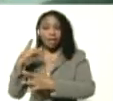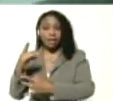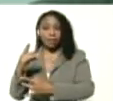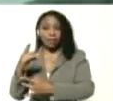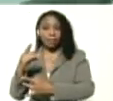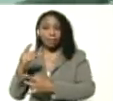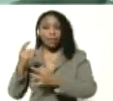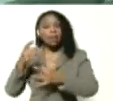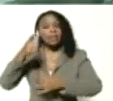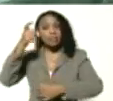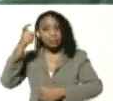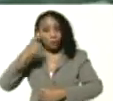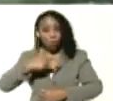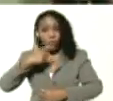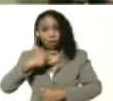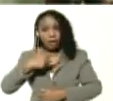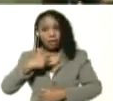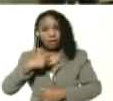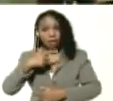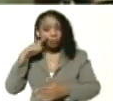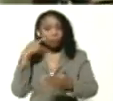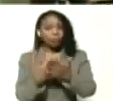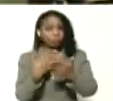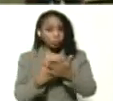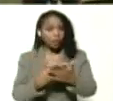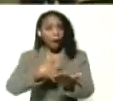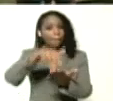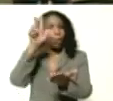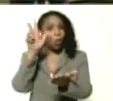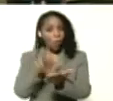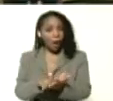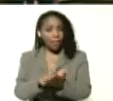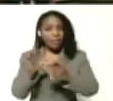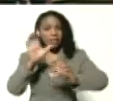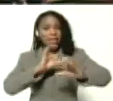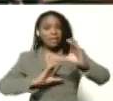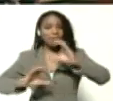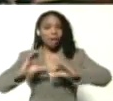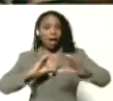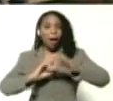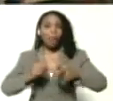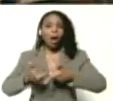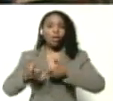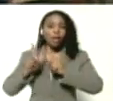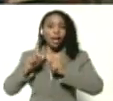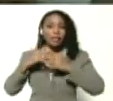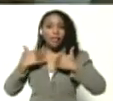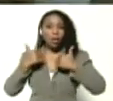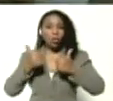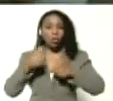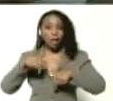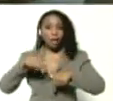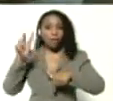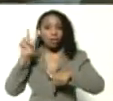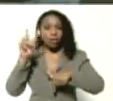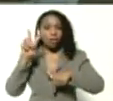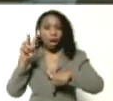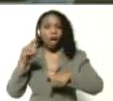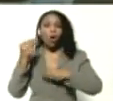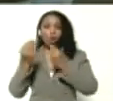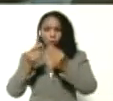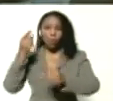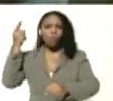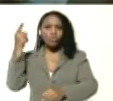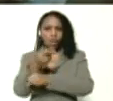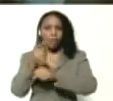seguras, comprobadas, y aprobadas científicamente por las autoridades sanitarias de Venezuela, como debe ser.